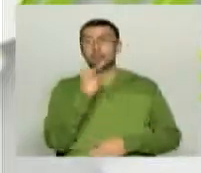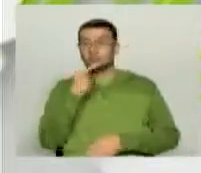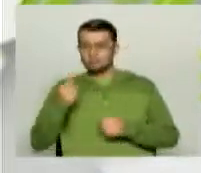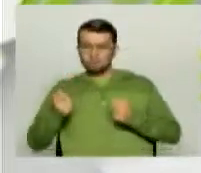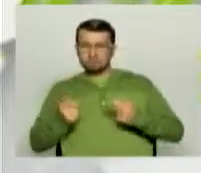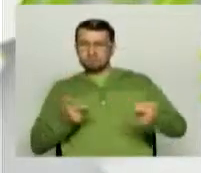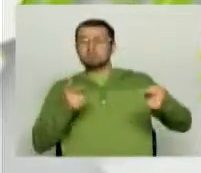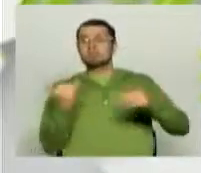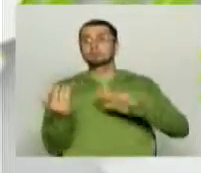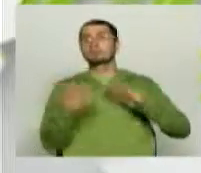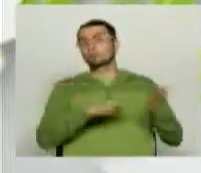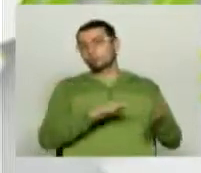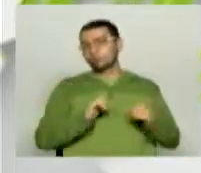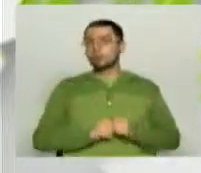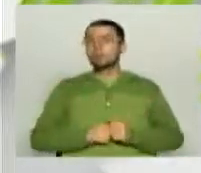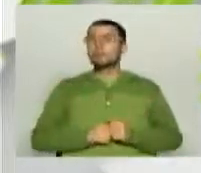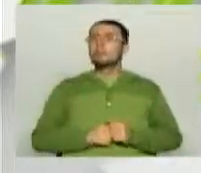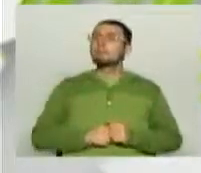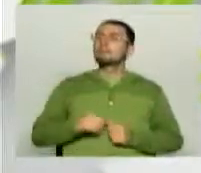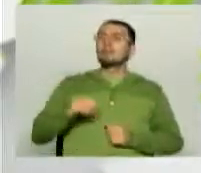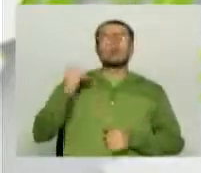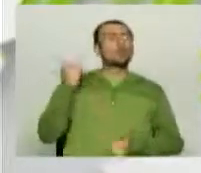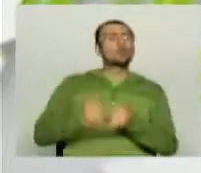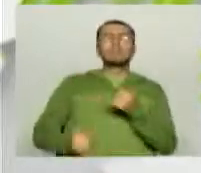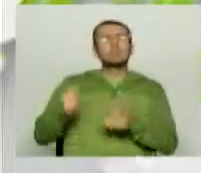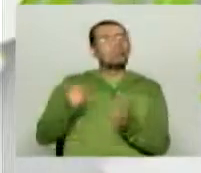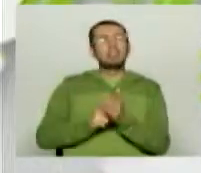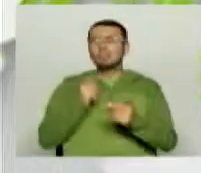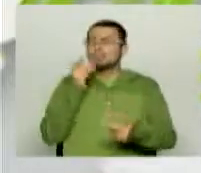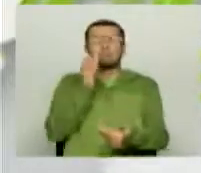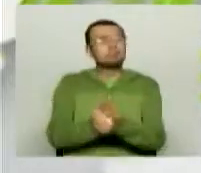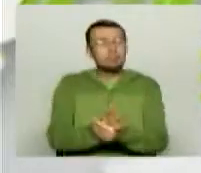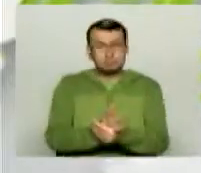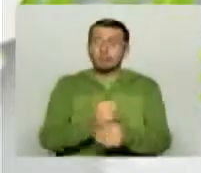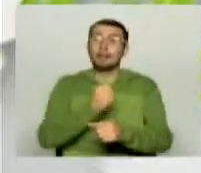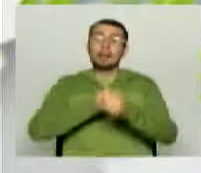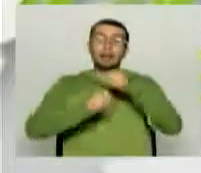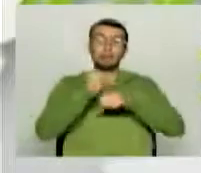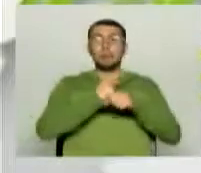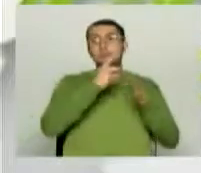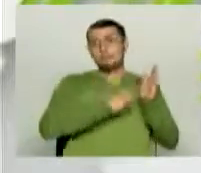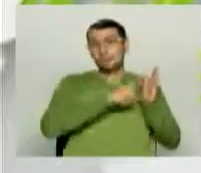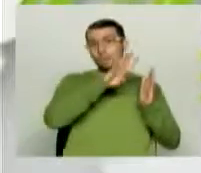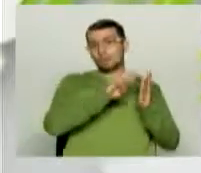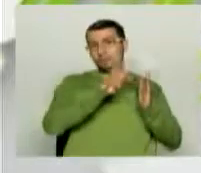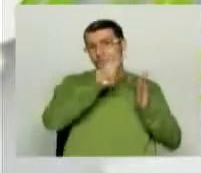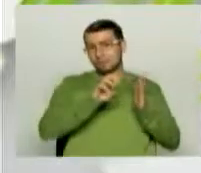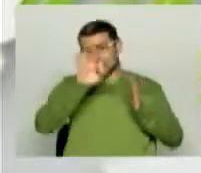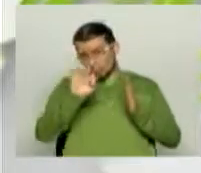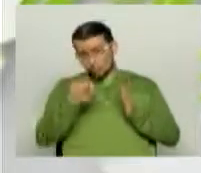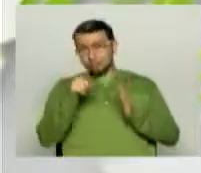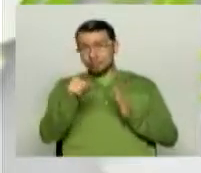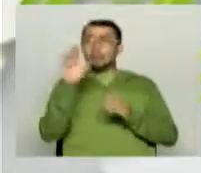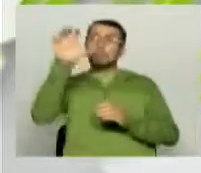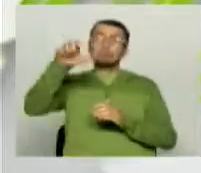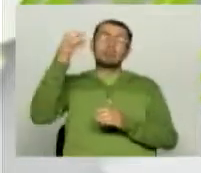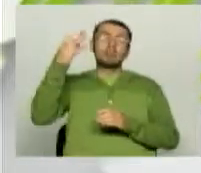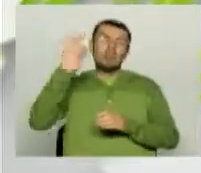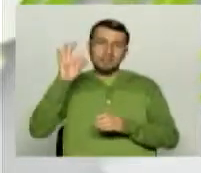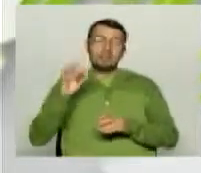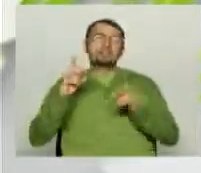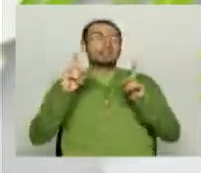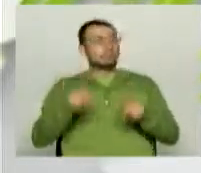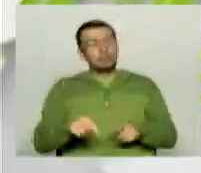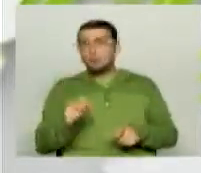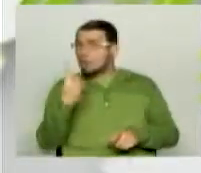La última vez que participamos en la Copa del Mundo fue en 1998 en Francia, donde también eliminaron al